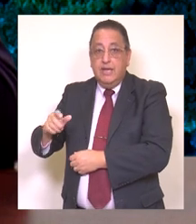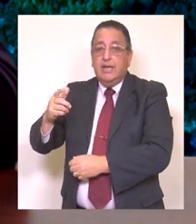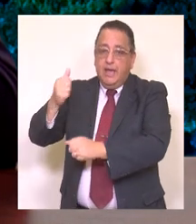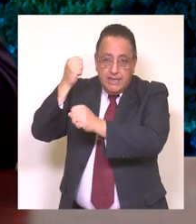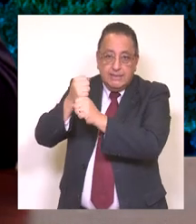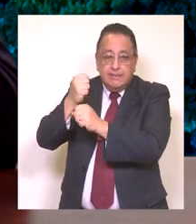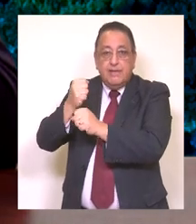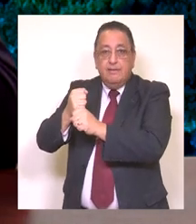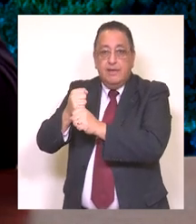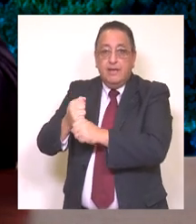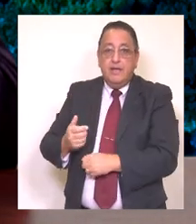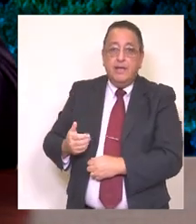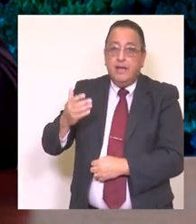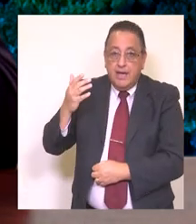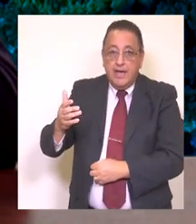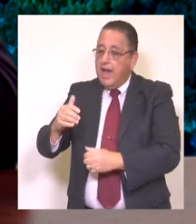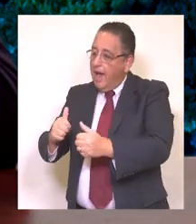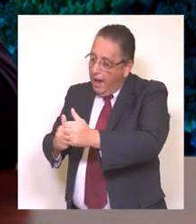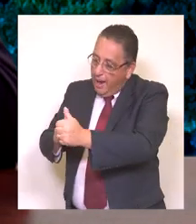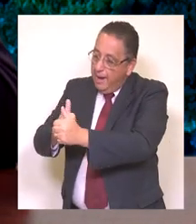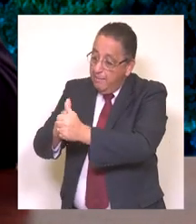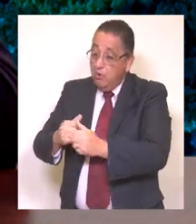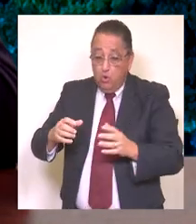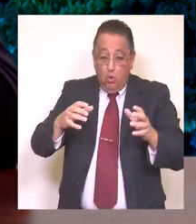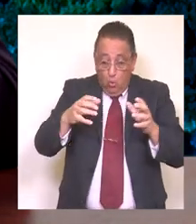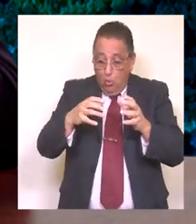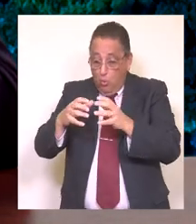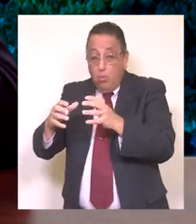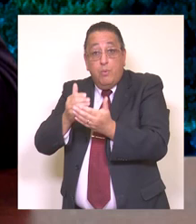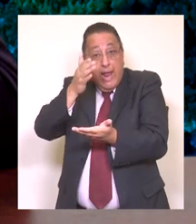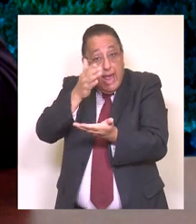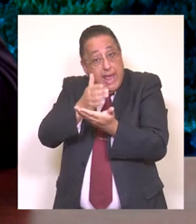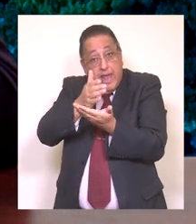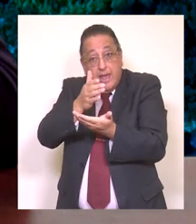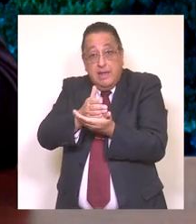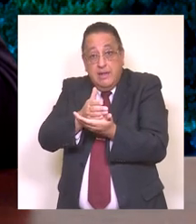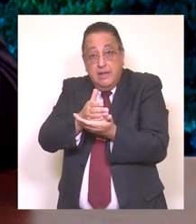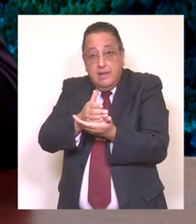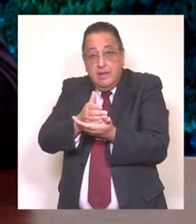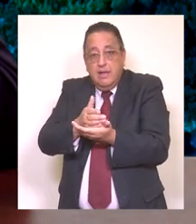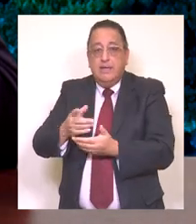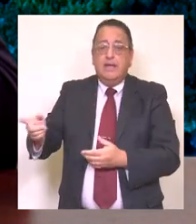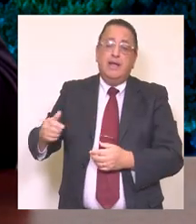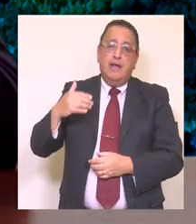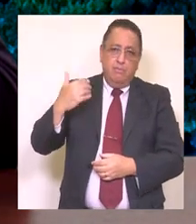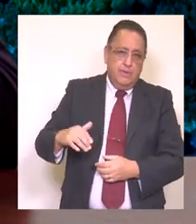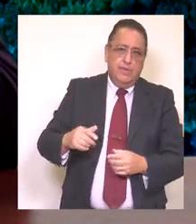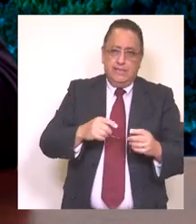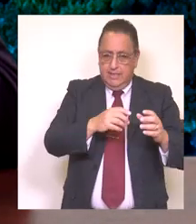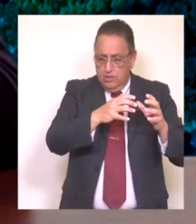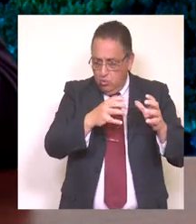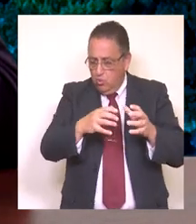que tiene a su cargo para desarrollar la educación de la comuna a través de todos sus establecimientos. El presupuesto